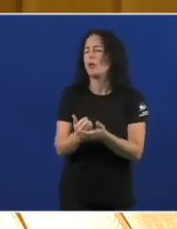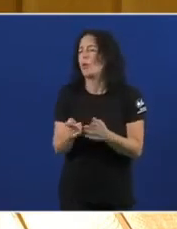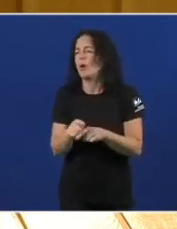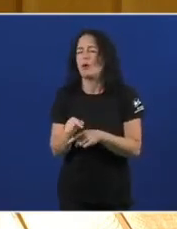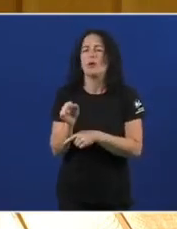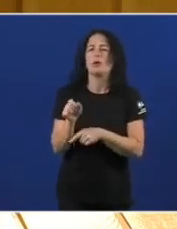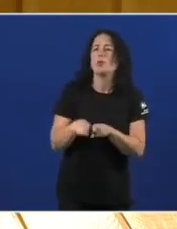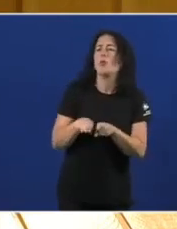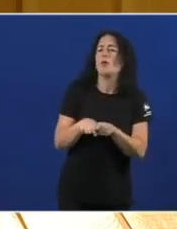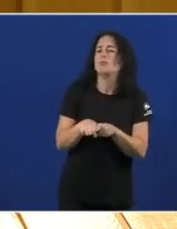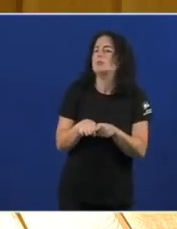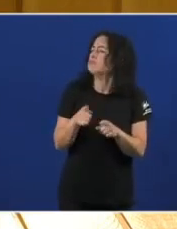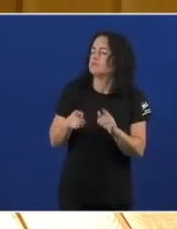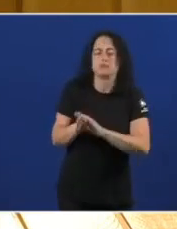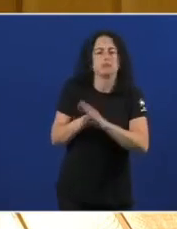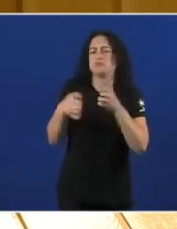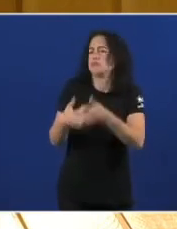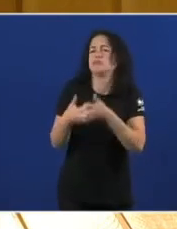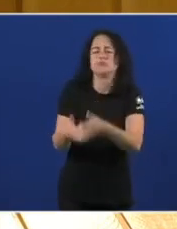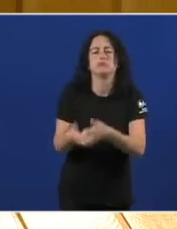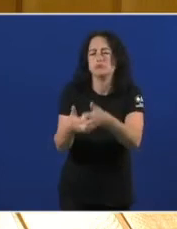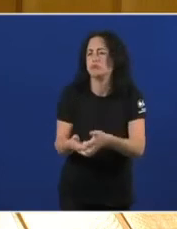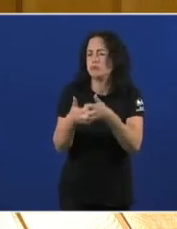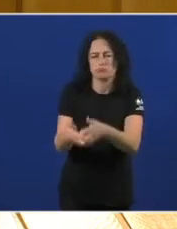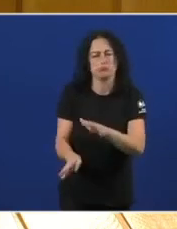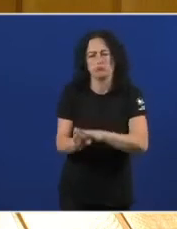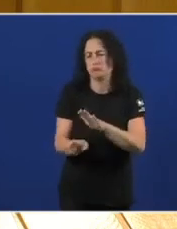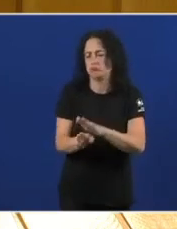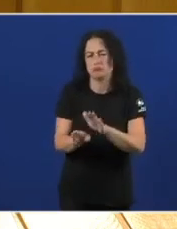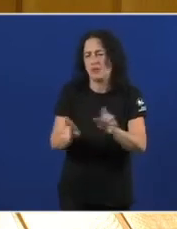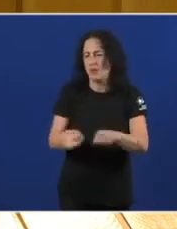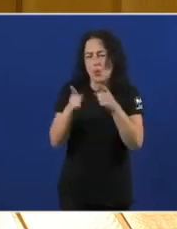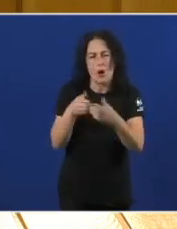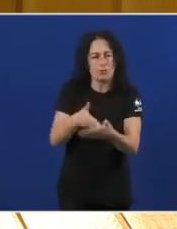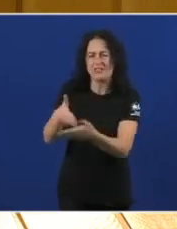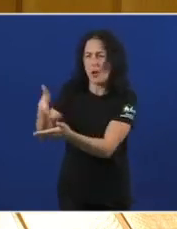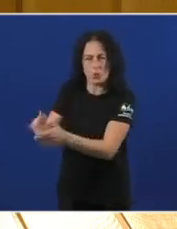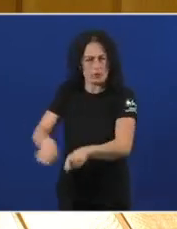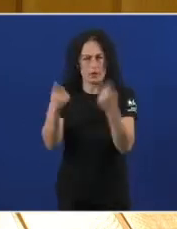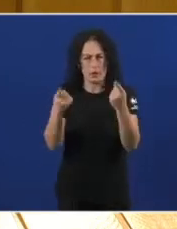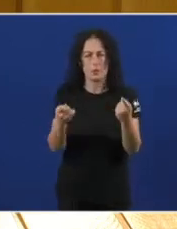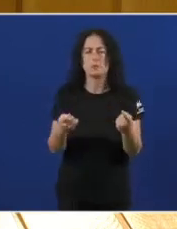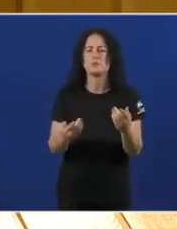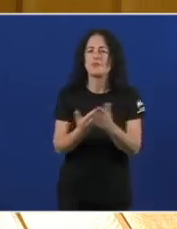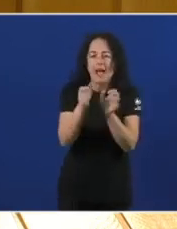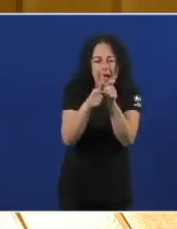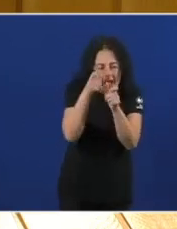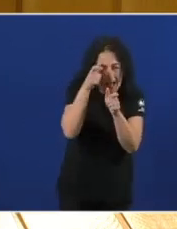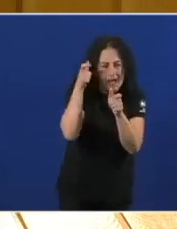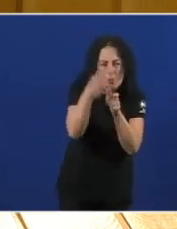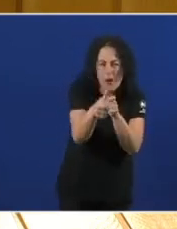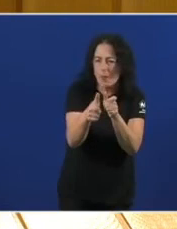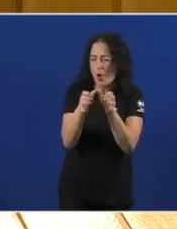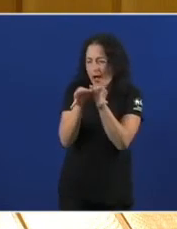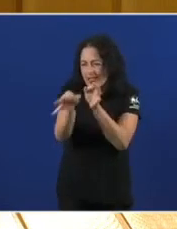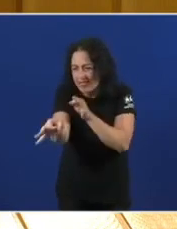montañas Que teñan que subir O vos desertos Que teñan que cruzar Cada día En cada aldea En cada pequeno Pobodo Rural